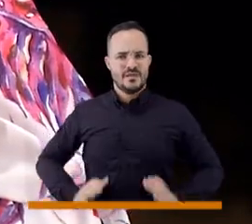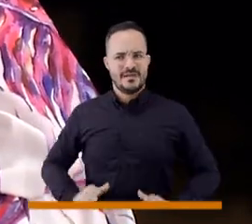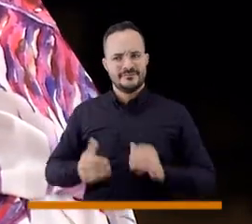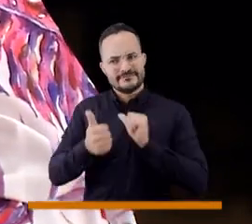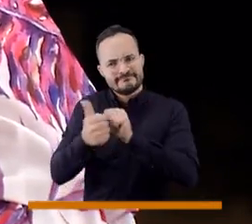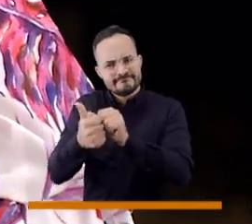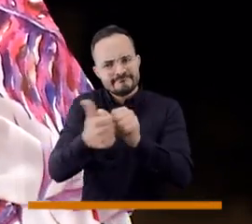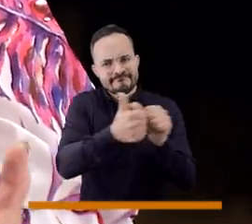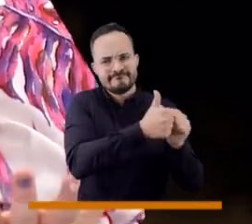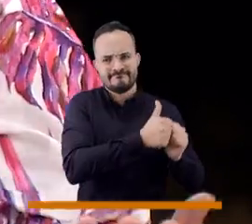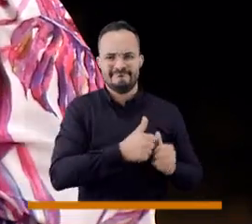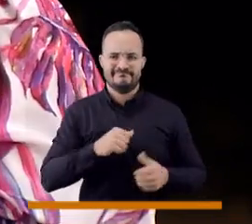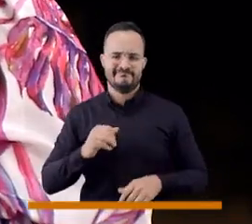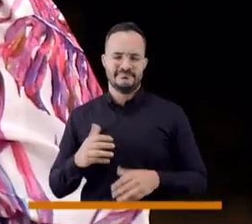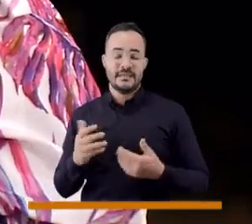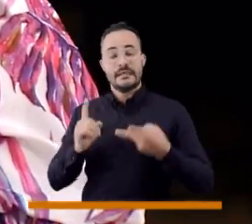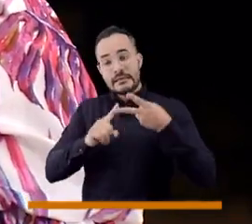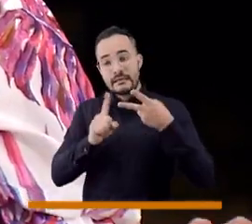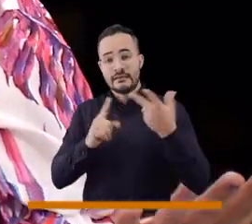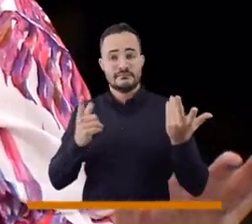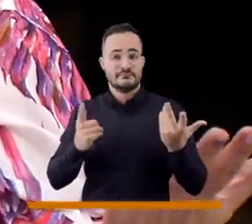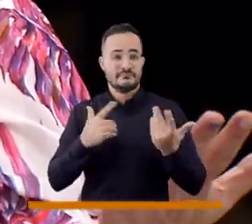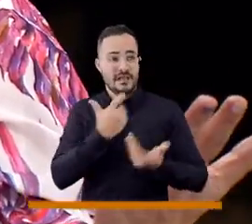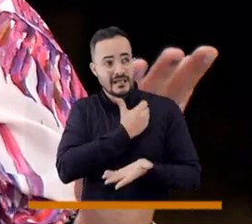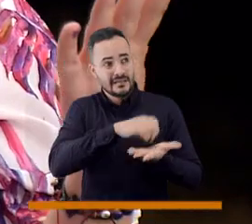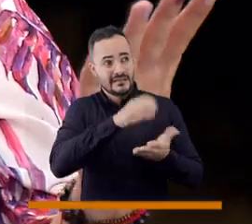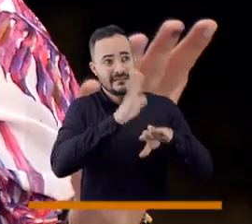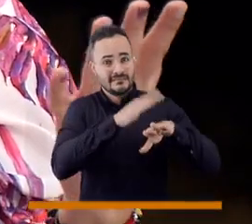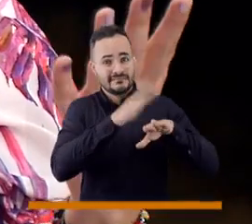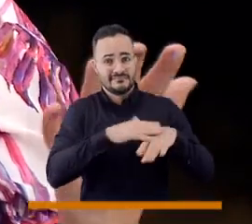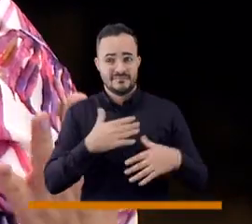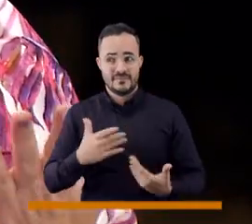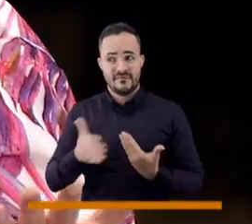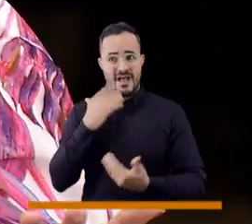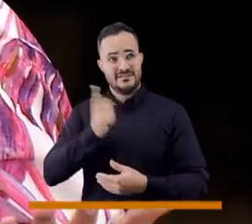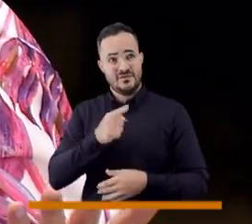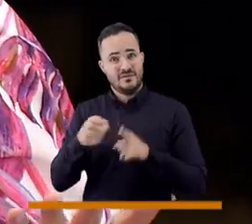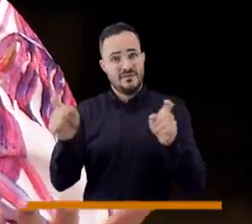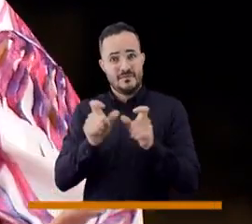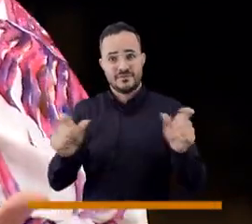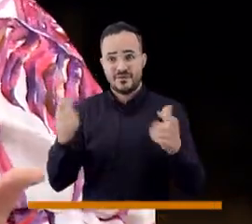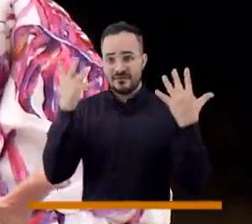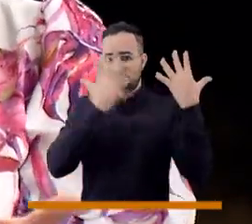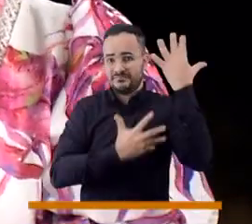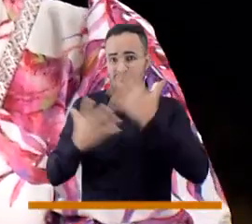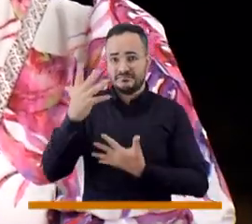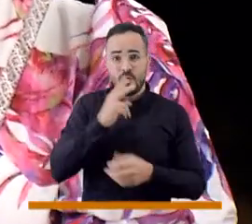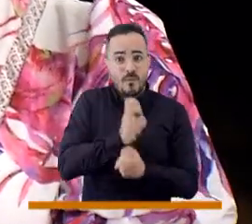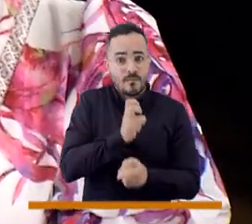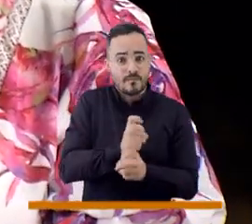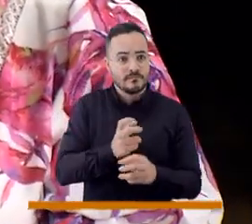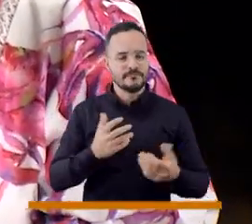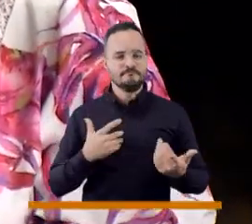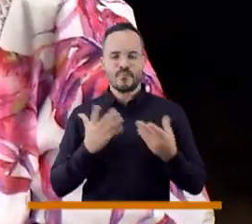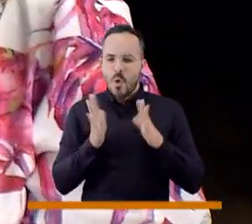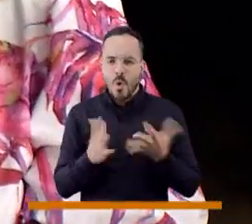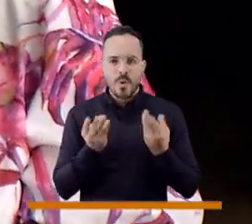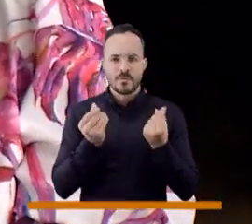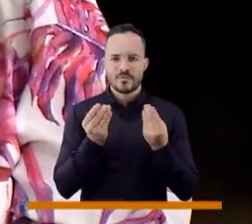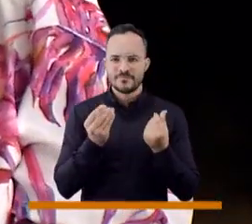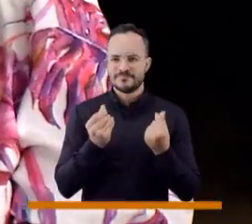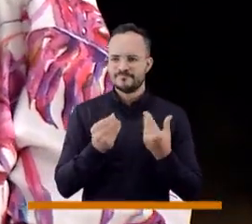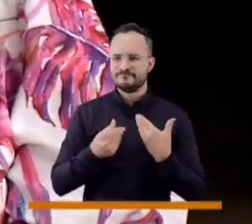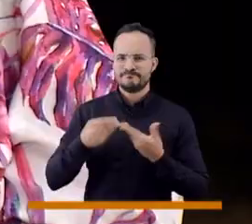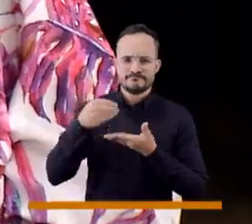ciudadanía y segundo para decirle a la administración, venga, que es que todo está muy difícil. ¿Cómo hacemos para que ustedes den